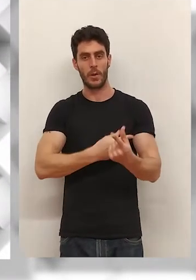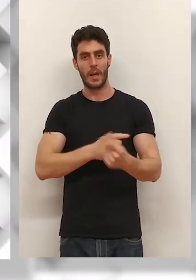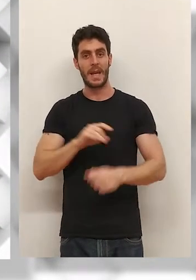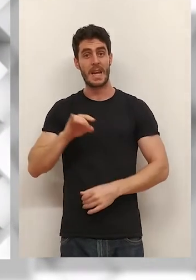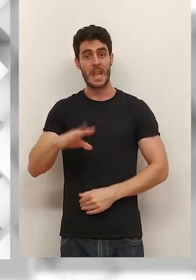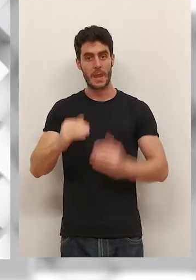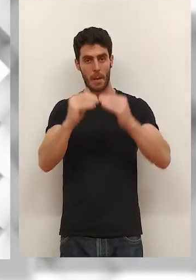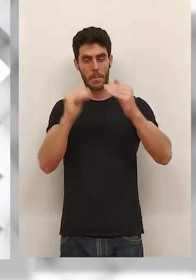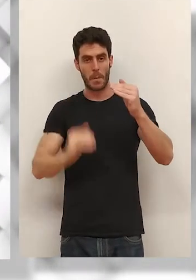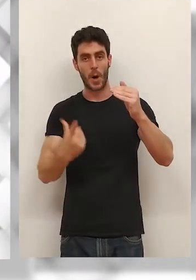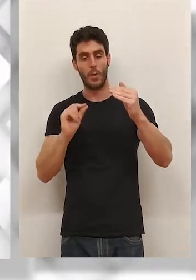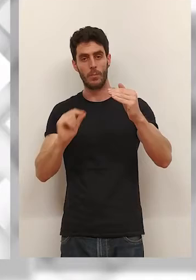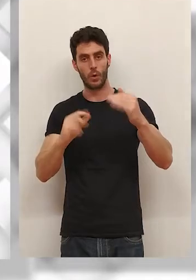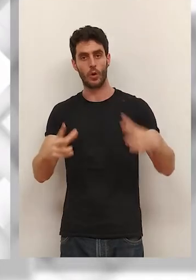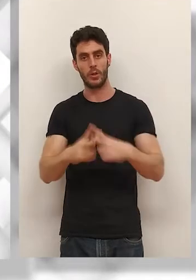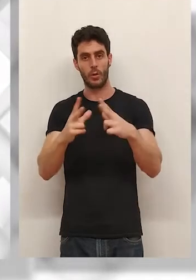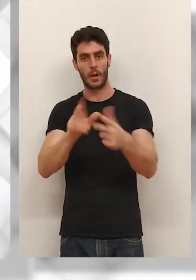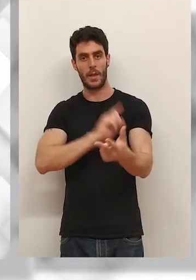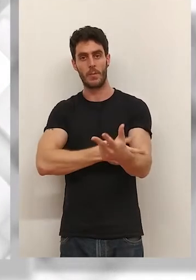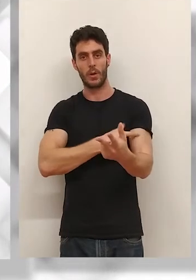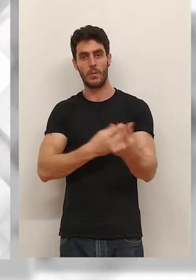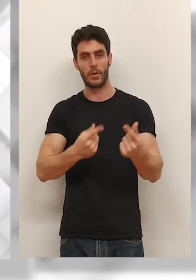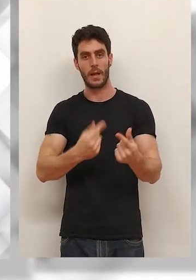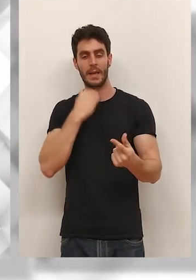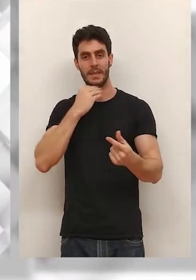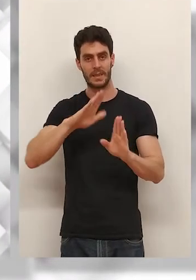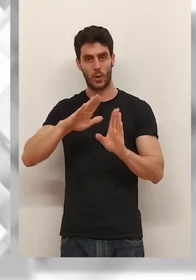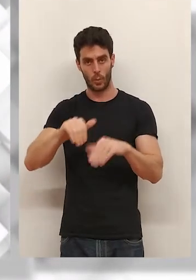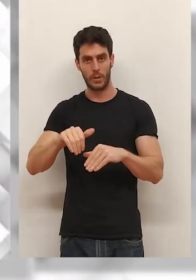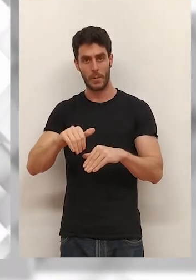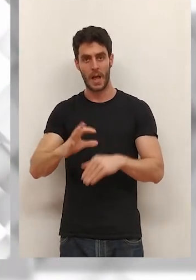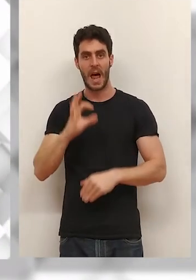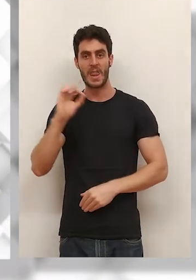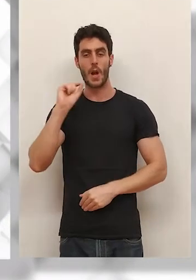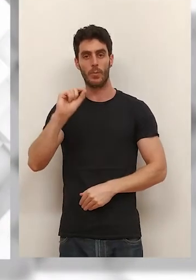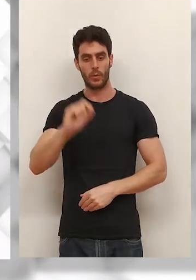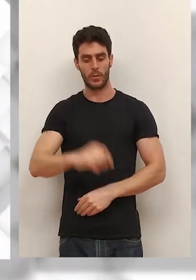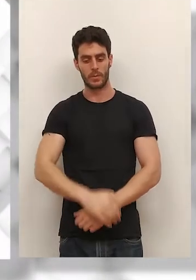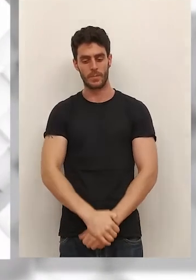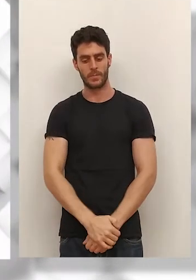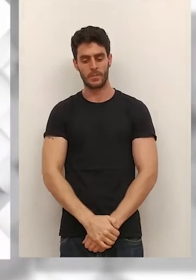décimoquinta con un punto, mientras que la Sociedad Deportiva Logroñeses es penúltima con cero puntos en su casillero.